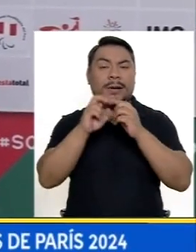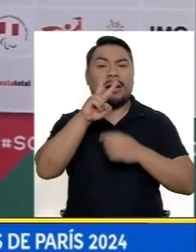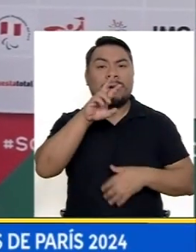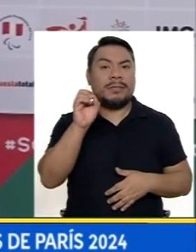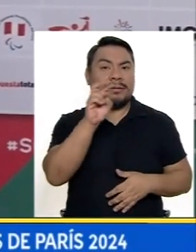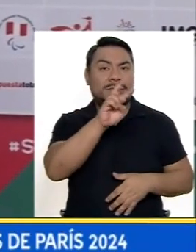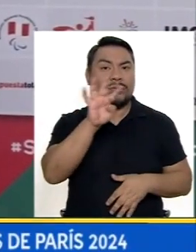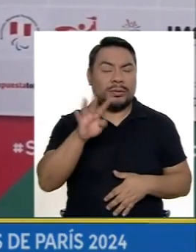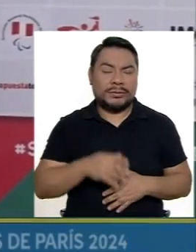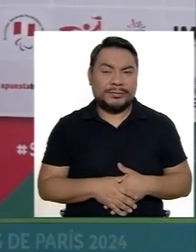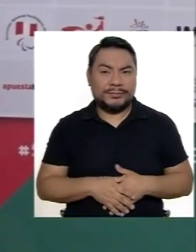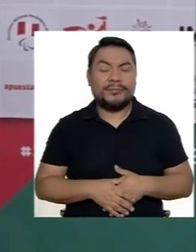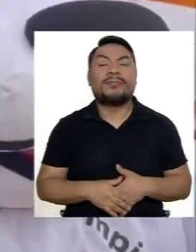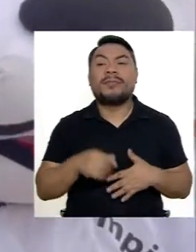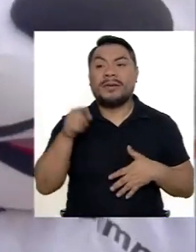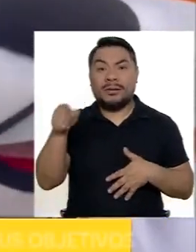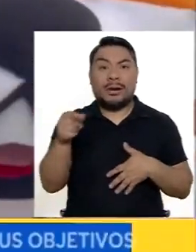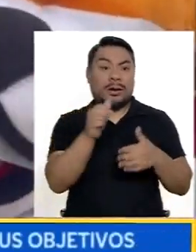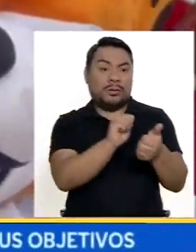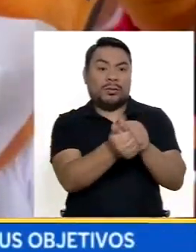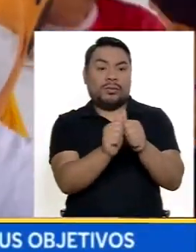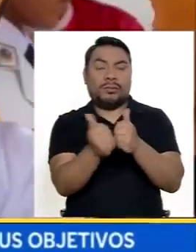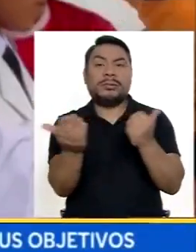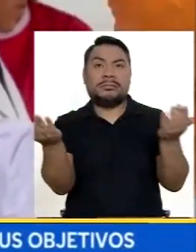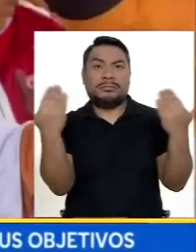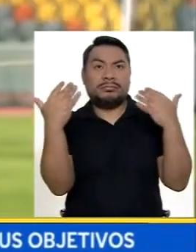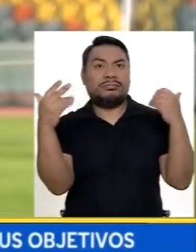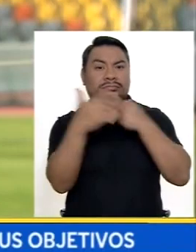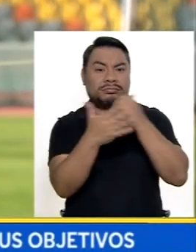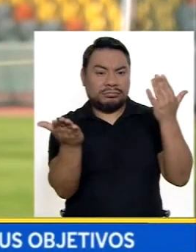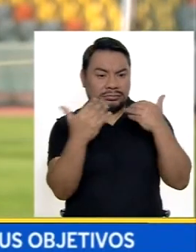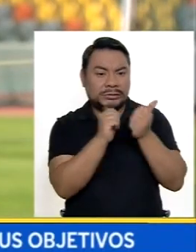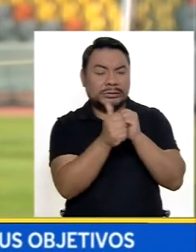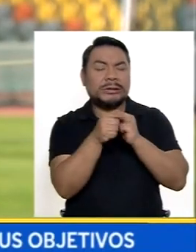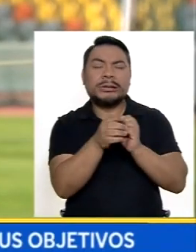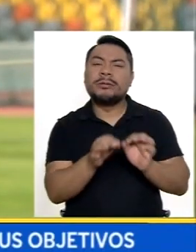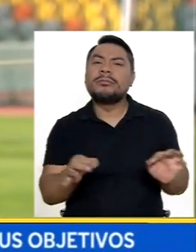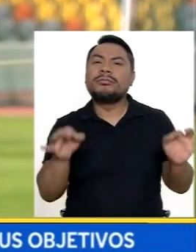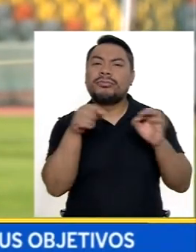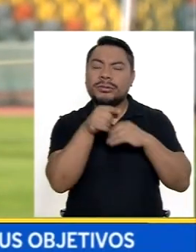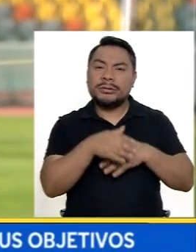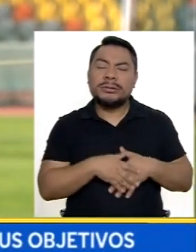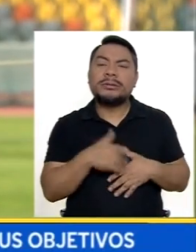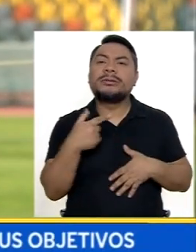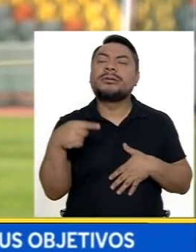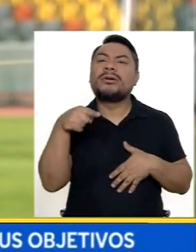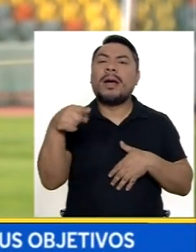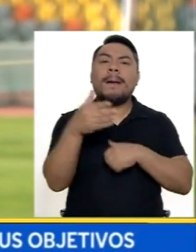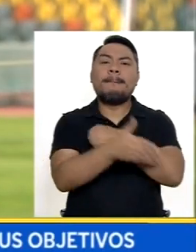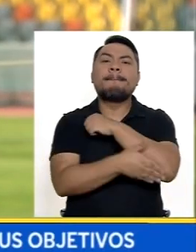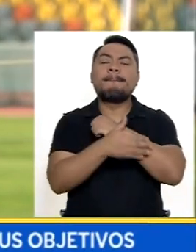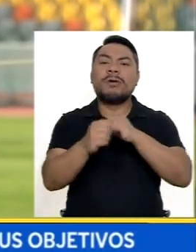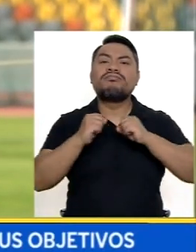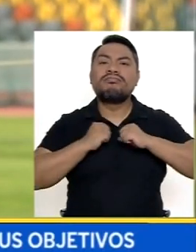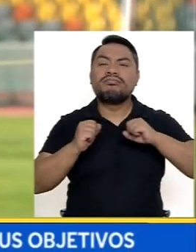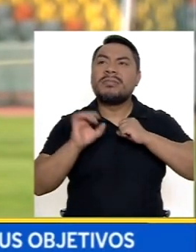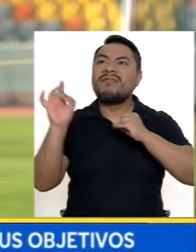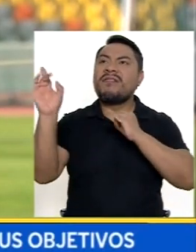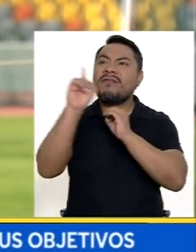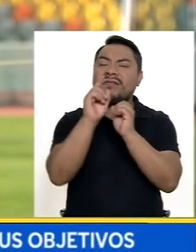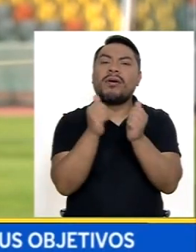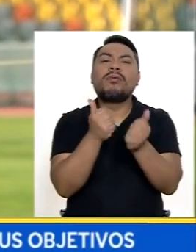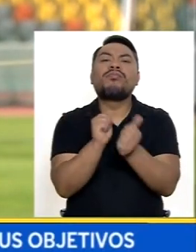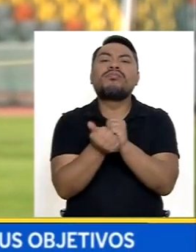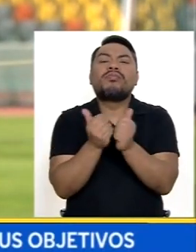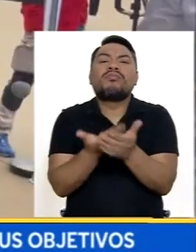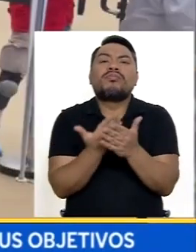París 2024 Este tipo de competencia Nos da algo que es muy importante Que se llama el roce deportivo El